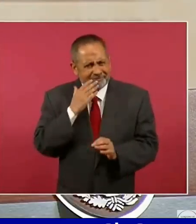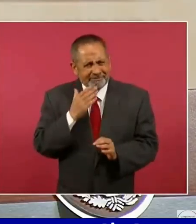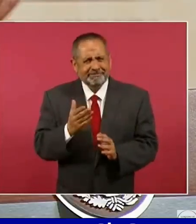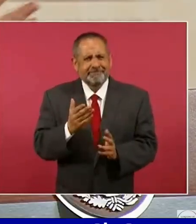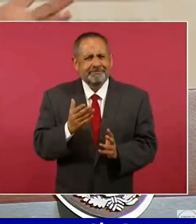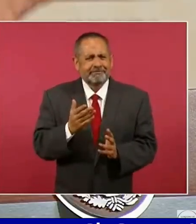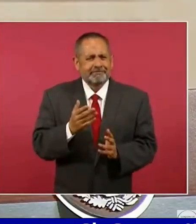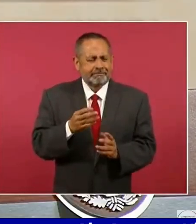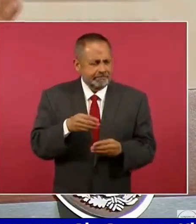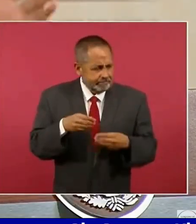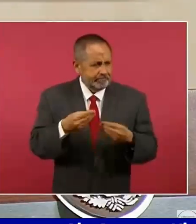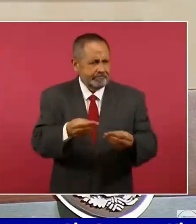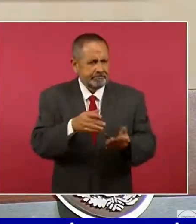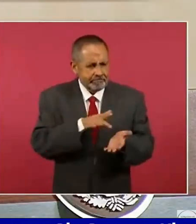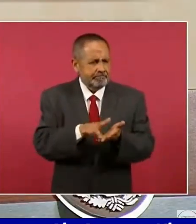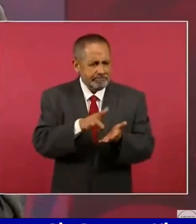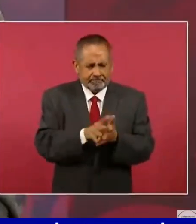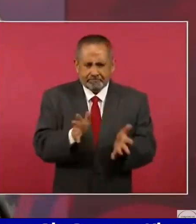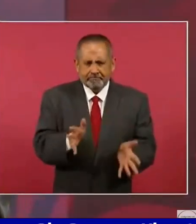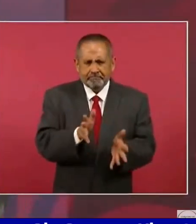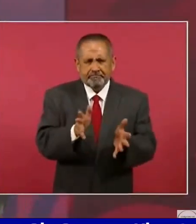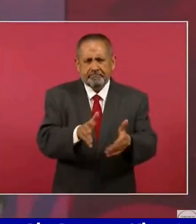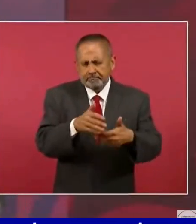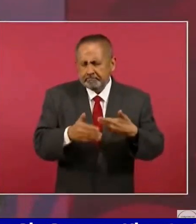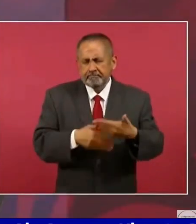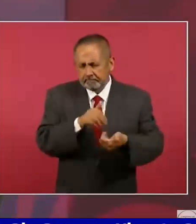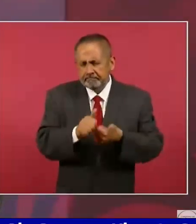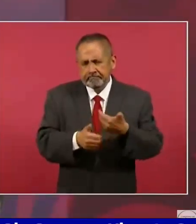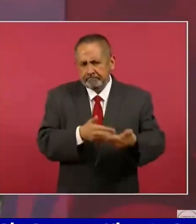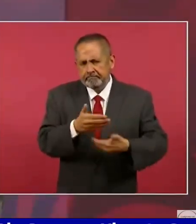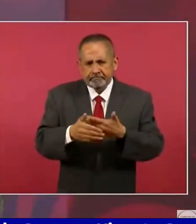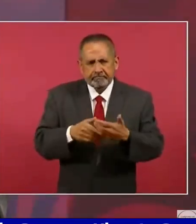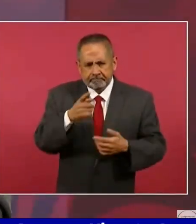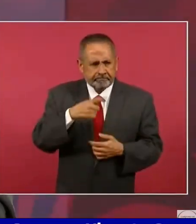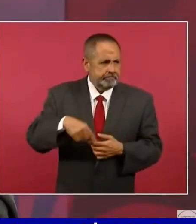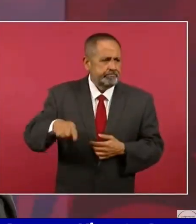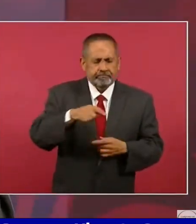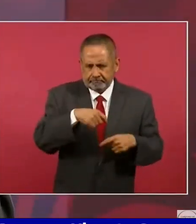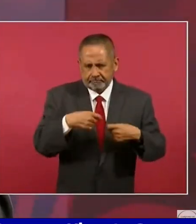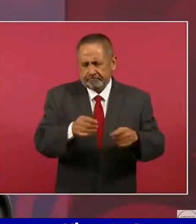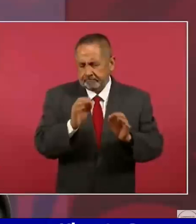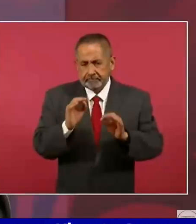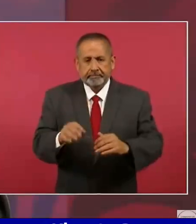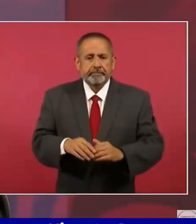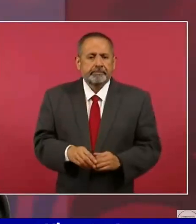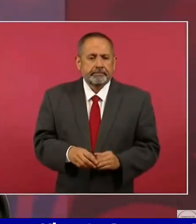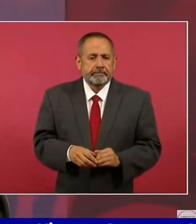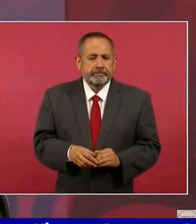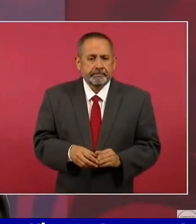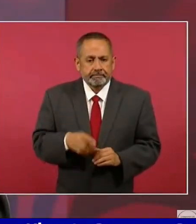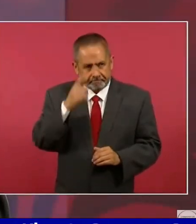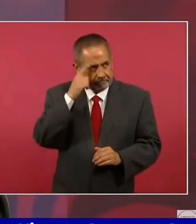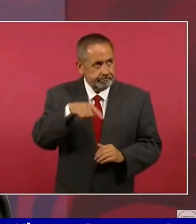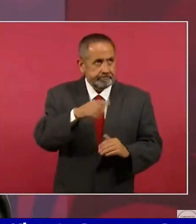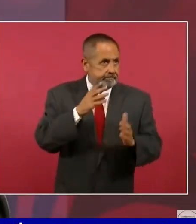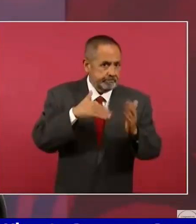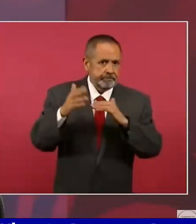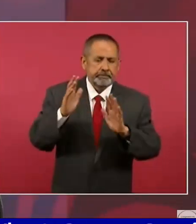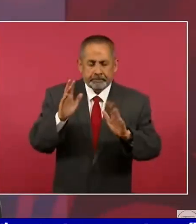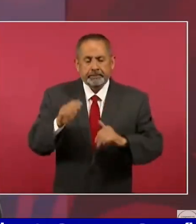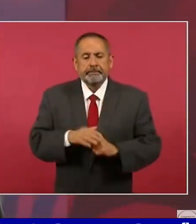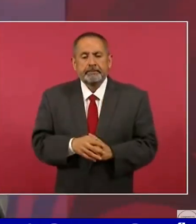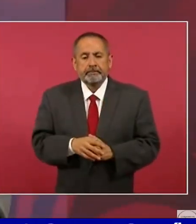Es toda una labor que se está haciendo de desarrollo. Entonces,